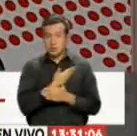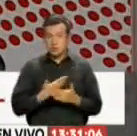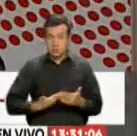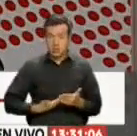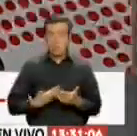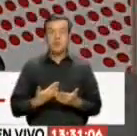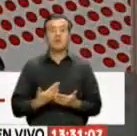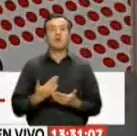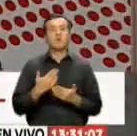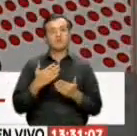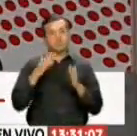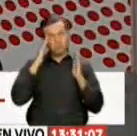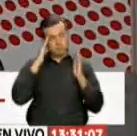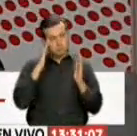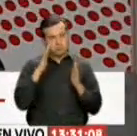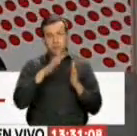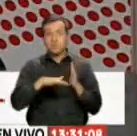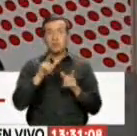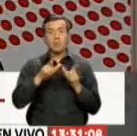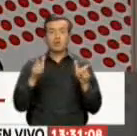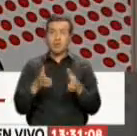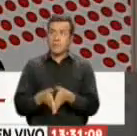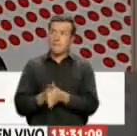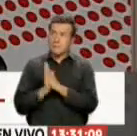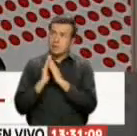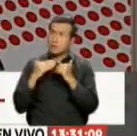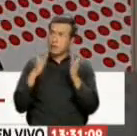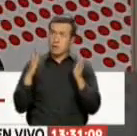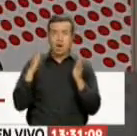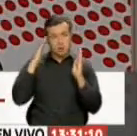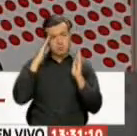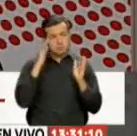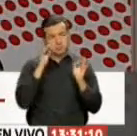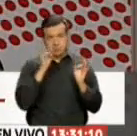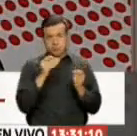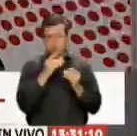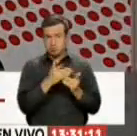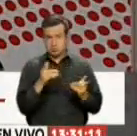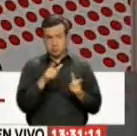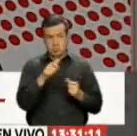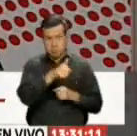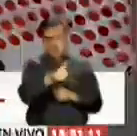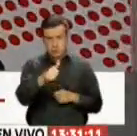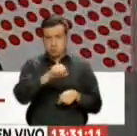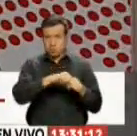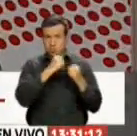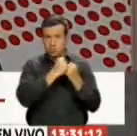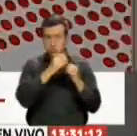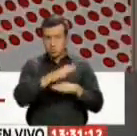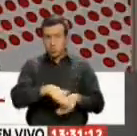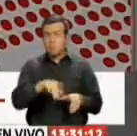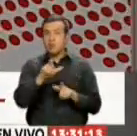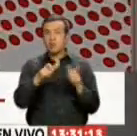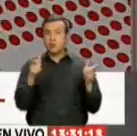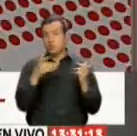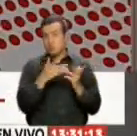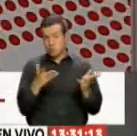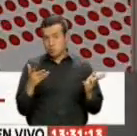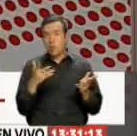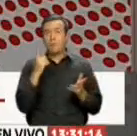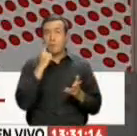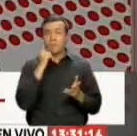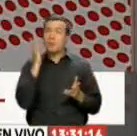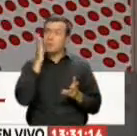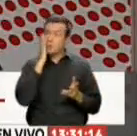respondiendo A una demanda Muy sentida De la propia sociedad Particularmente Por supuesto De los